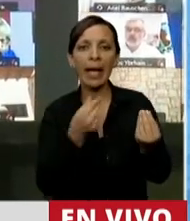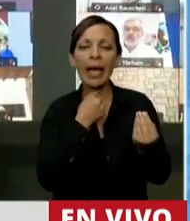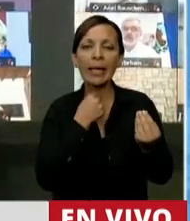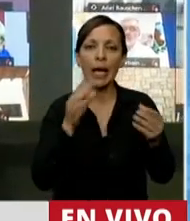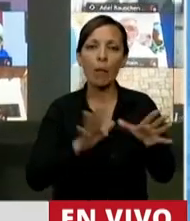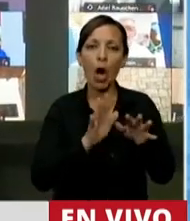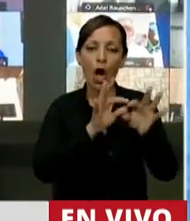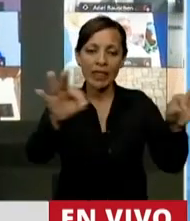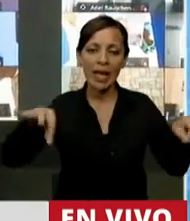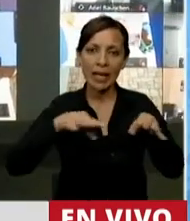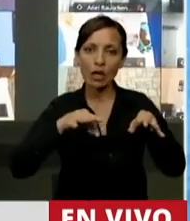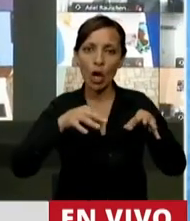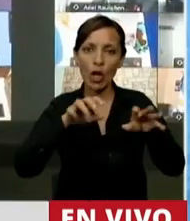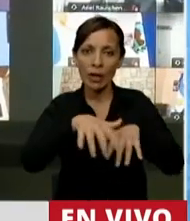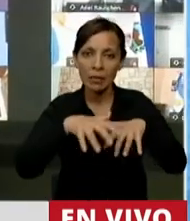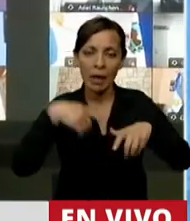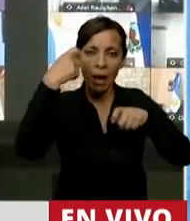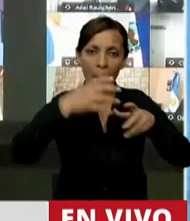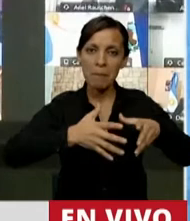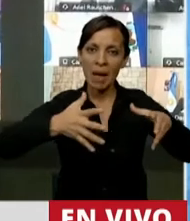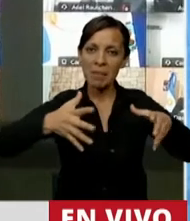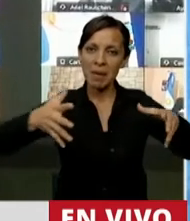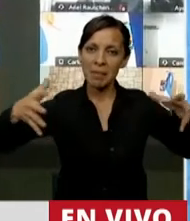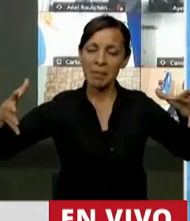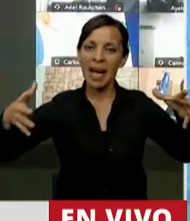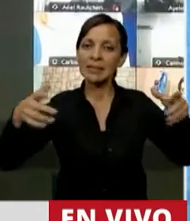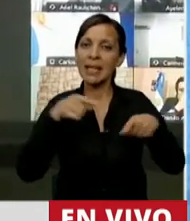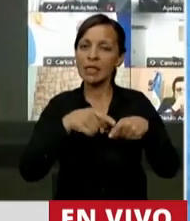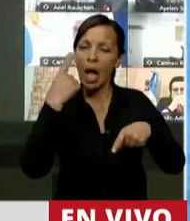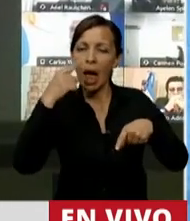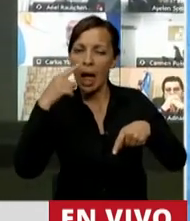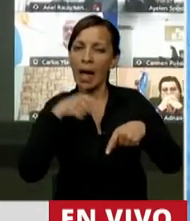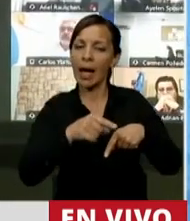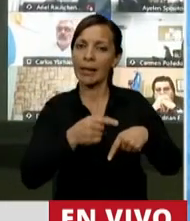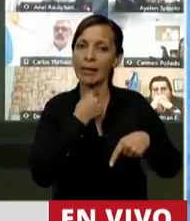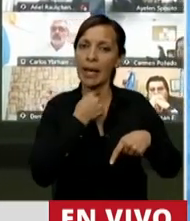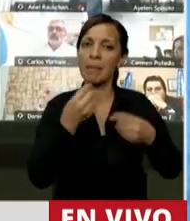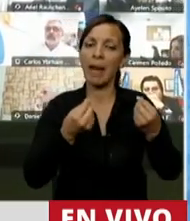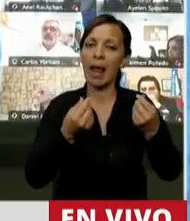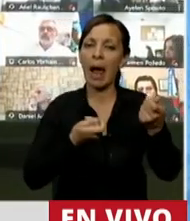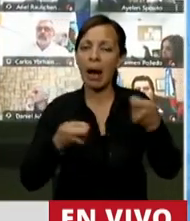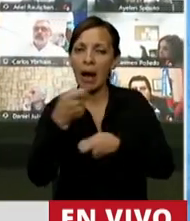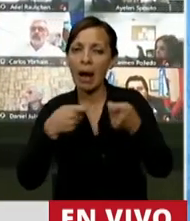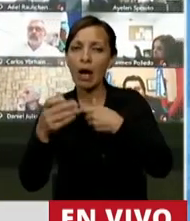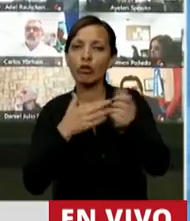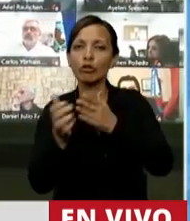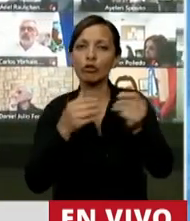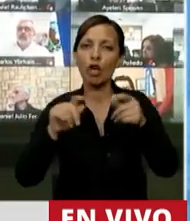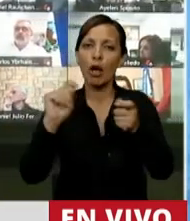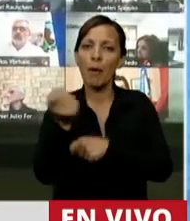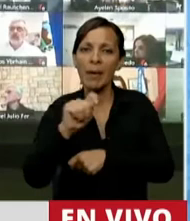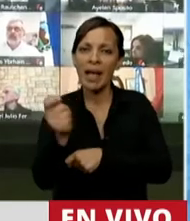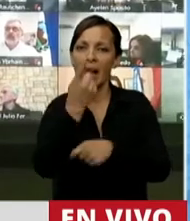agropecuaria, para desarrollar actividades agropecuarias intensivas, son intencionales para promover la especulación inmobiliaria,